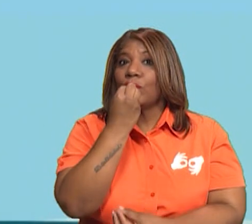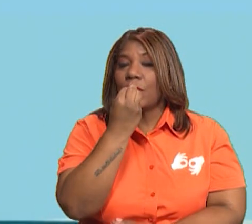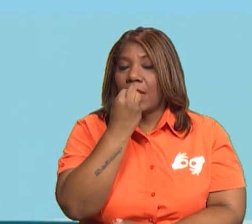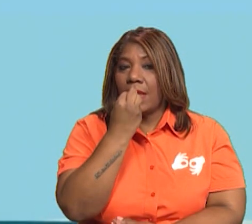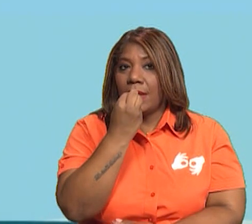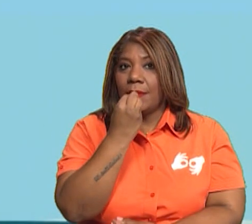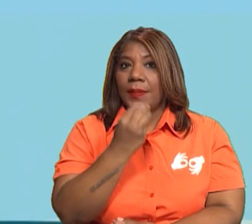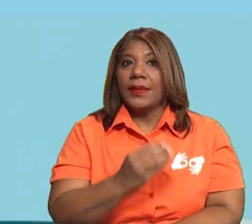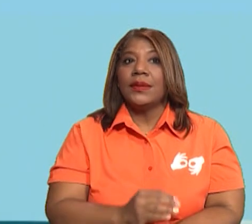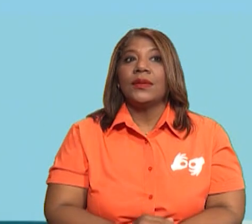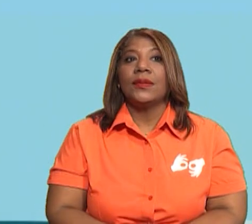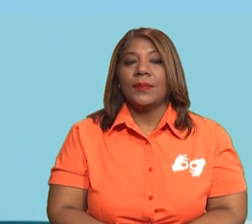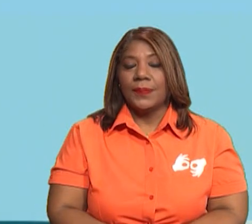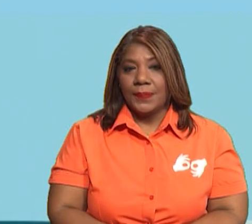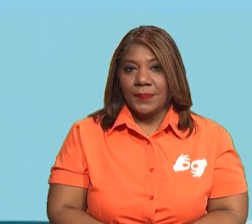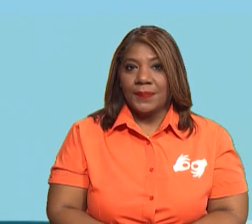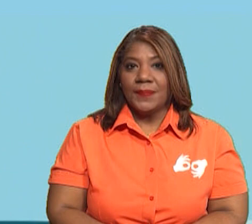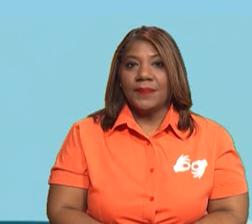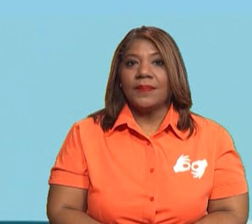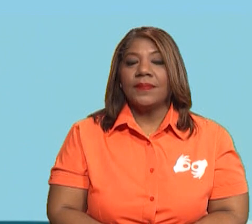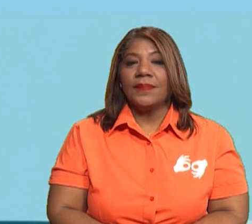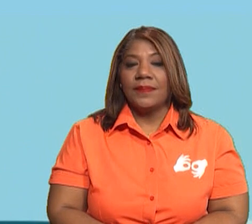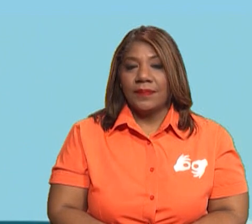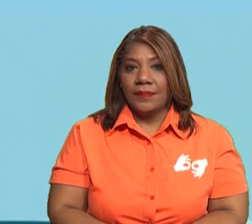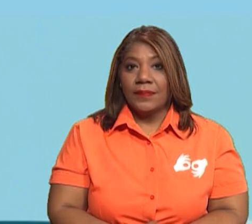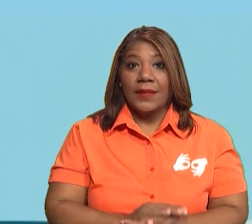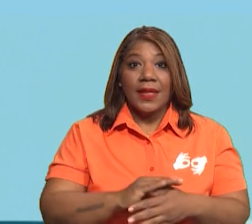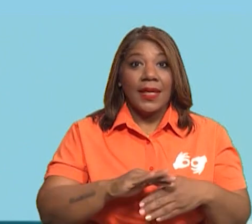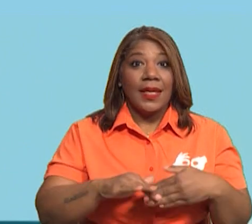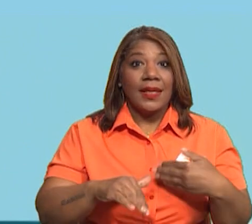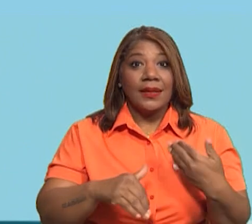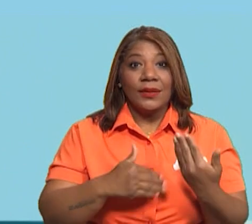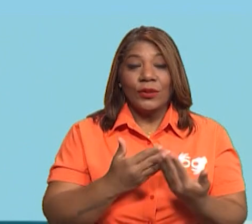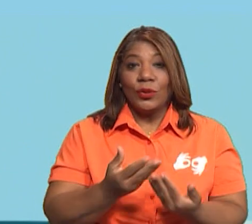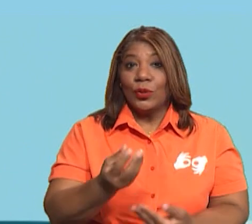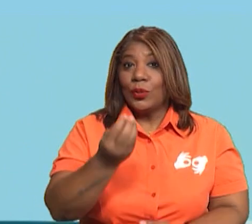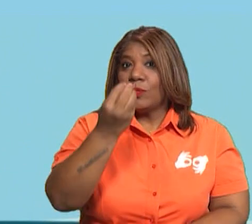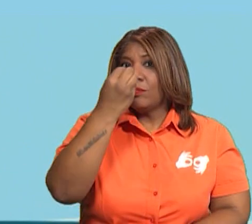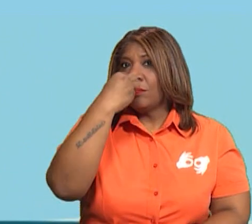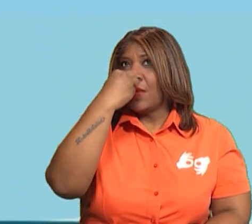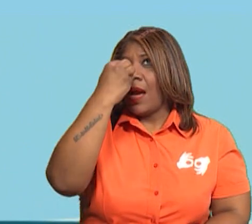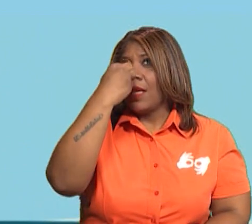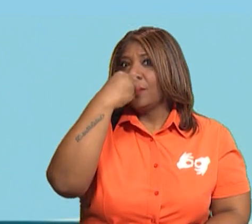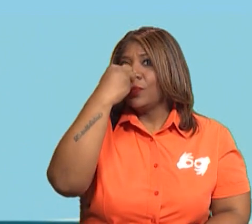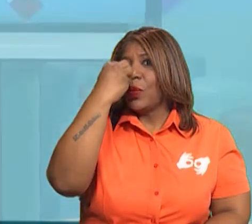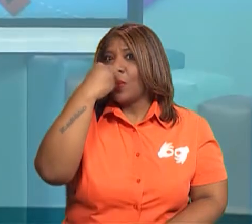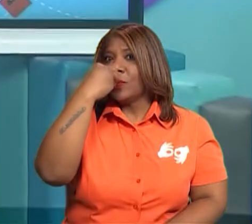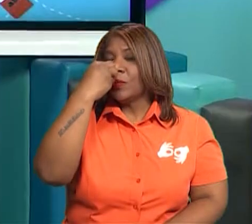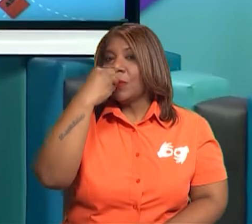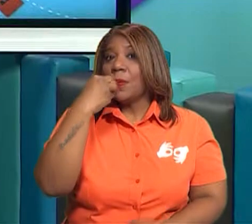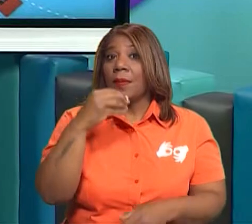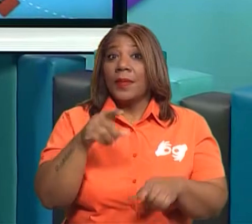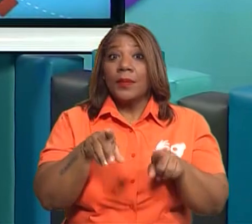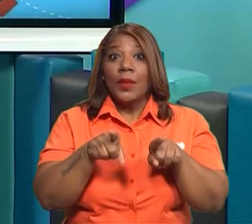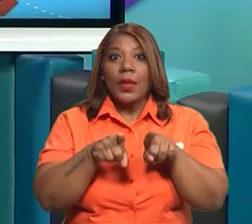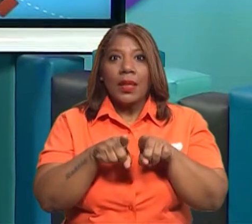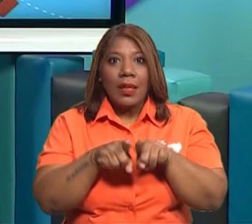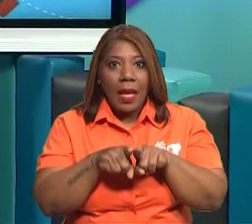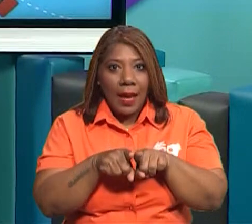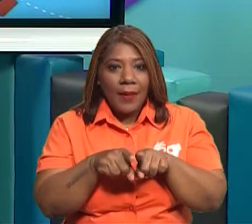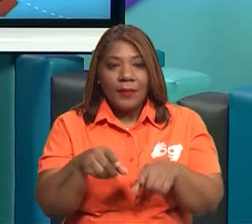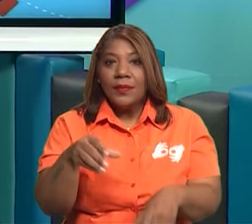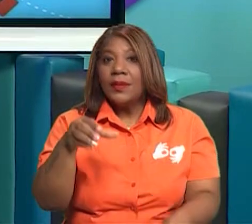¿Qué son los alimentos? Es todo lo que comemos o bebemos. Bien,